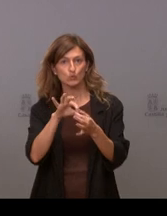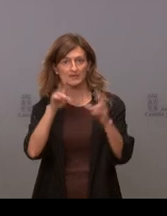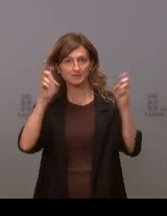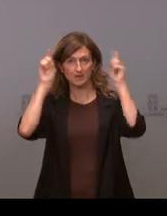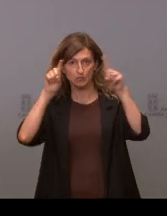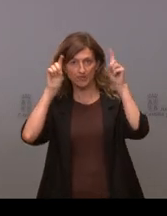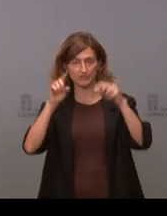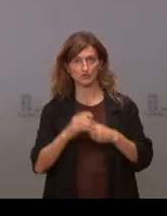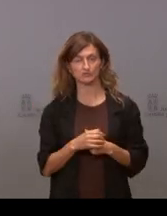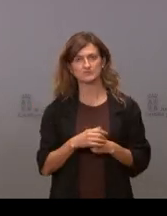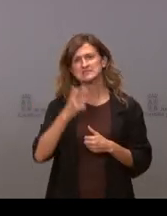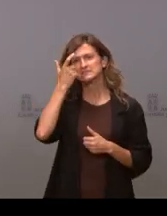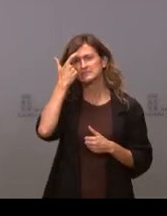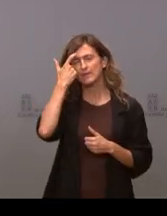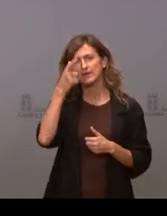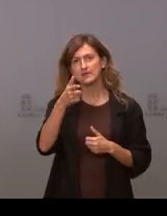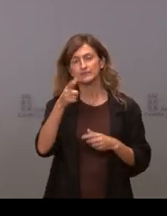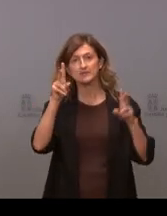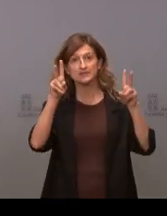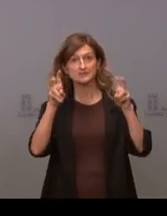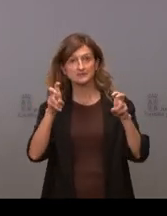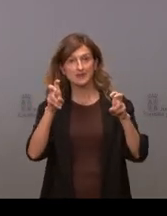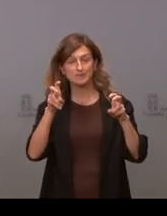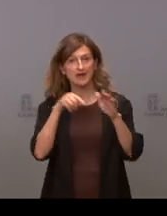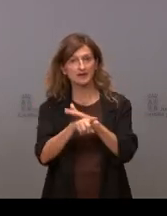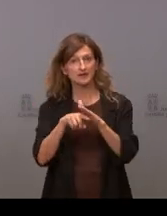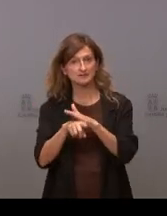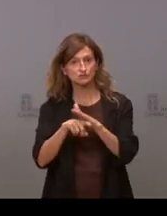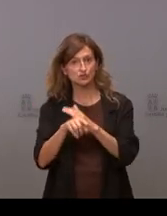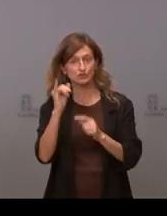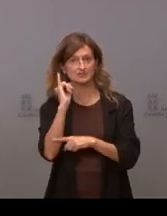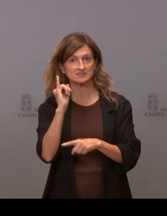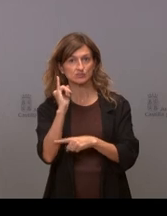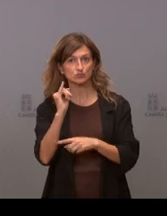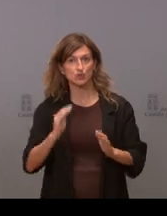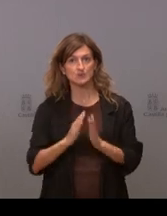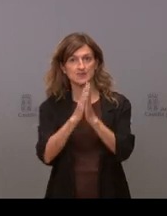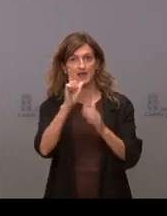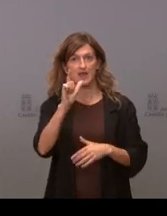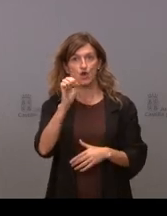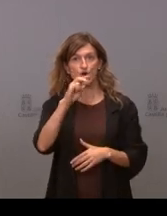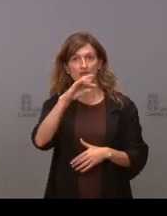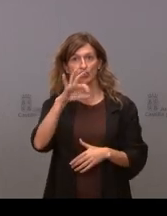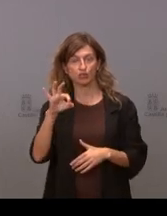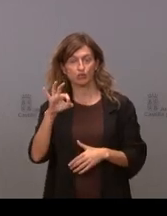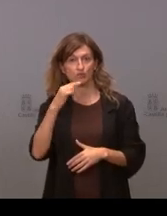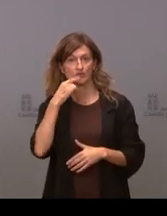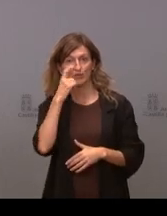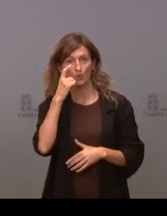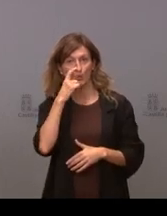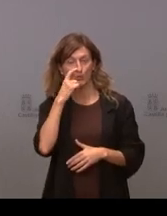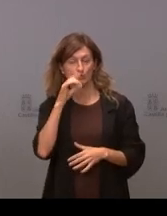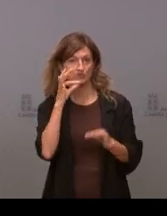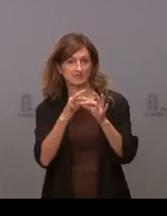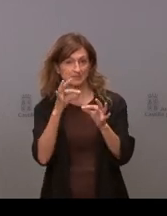y es saber en qué punto se encuentran los trámites del Instituto de San Lorenzo en junio dijeron que barajaban el mes de